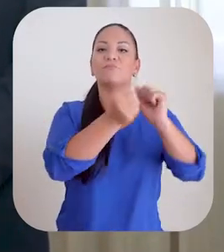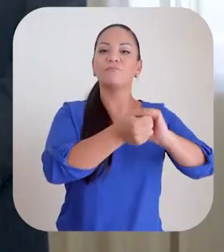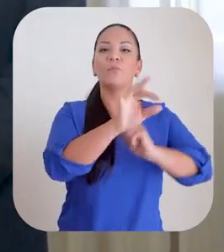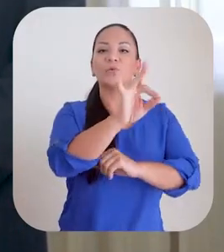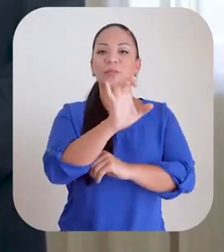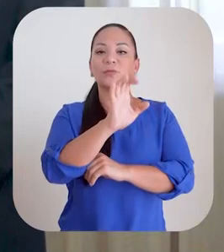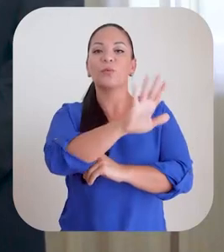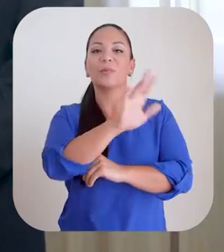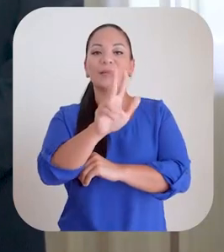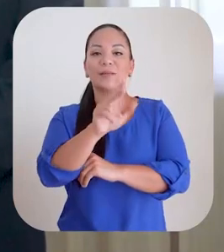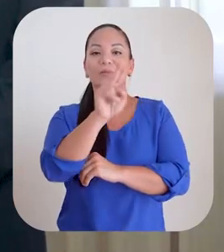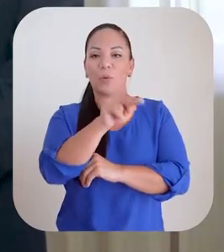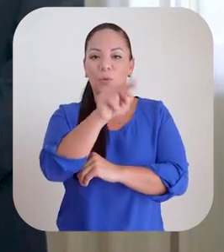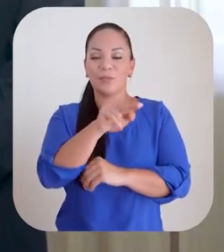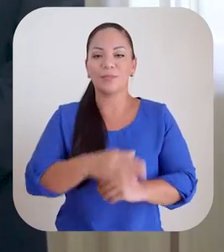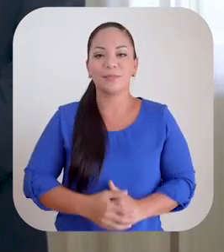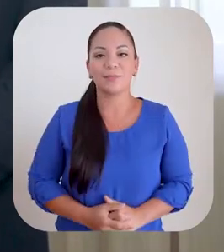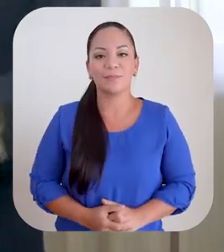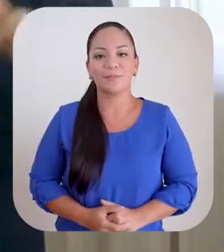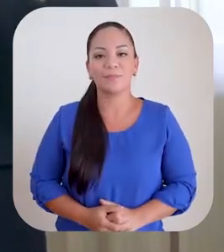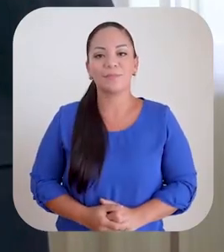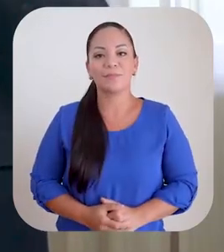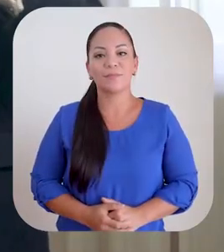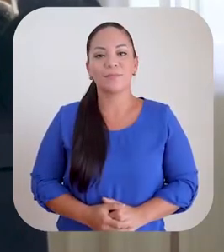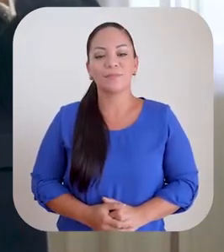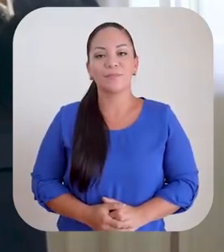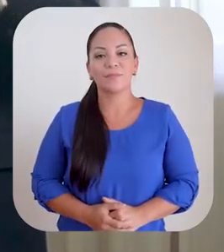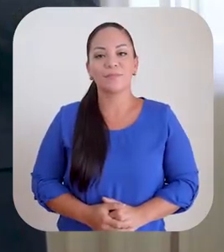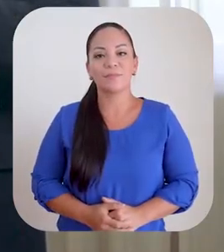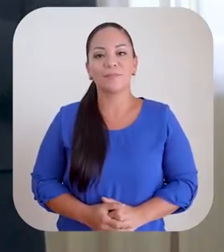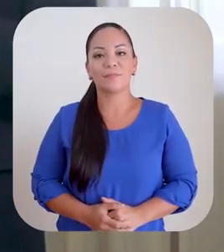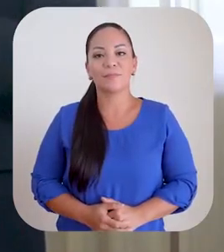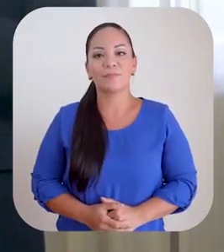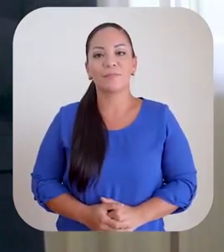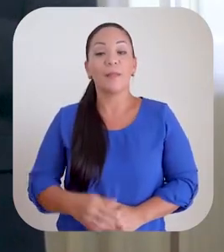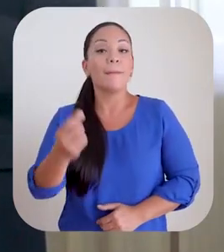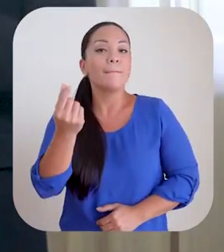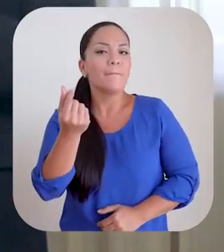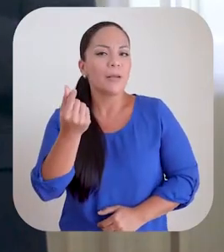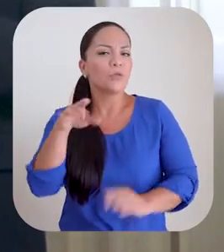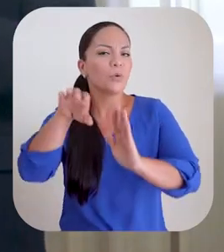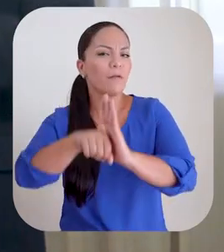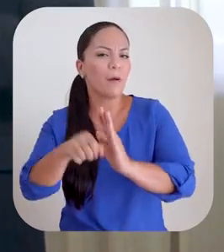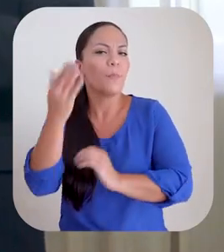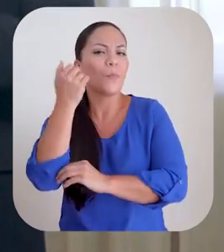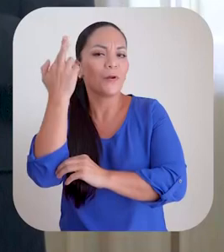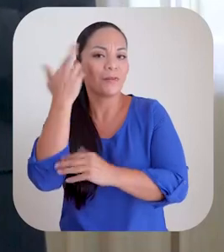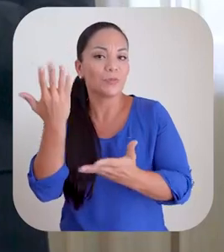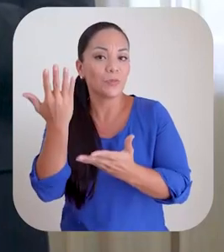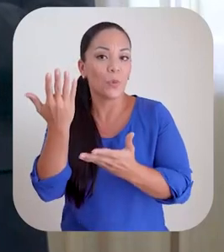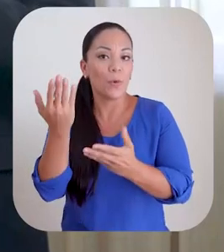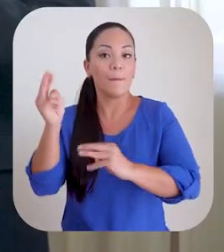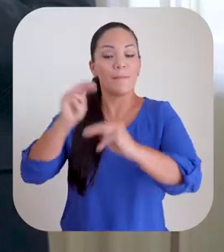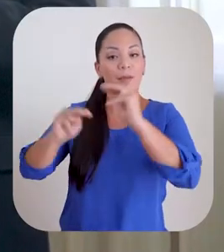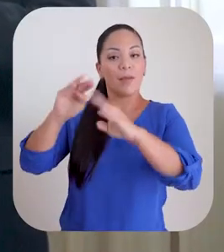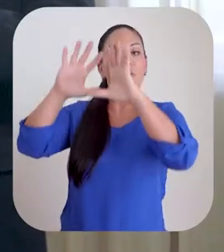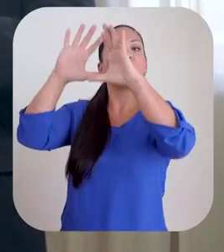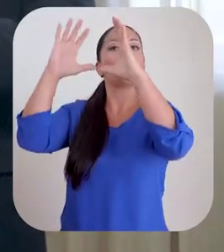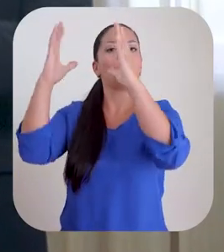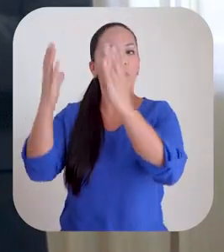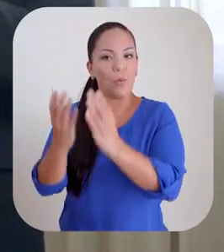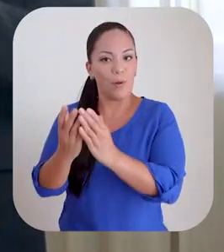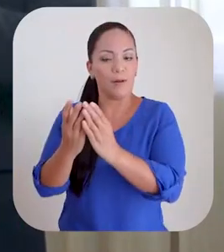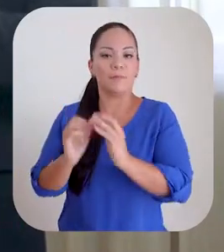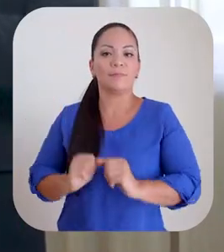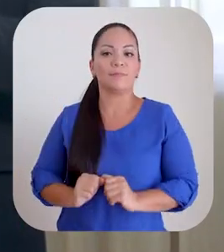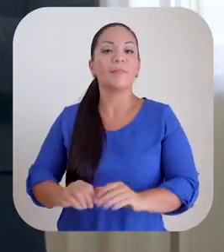vigente, a 853 colones. Estas tendencias de precios son producto del mercado global,